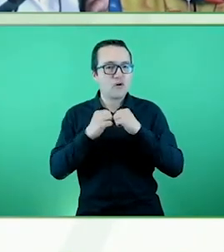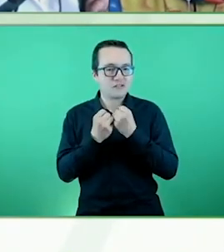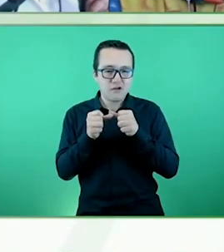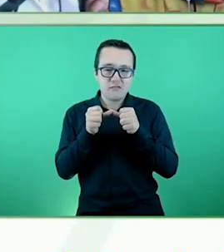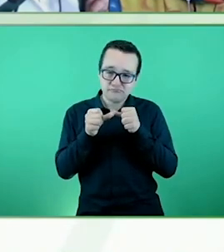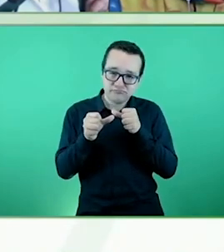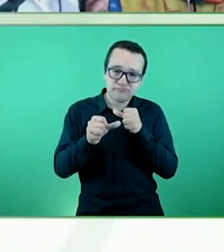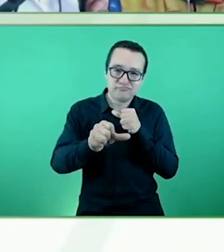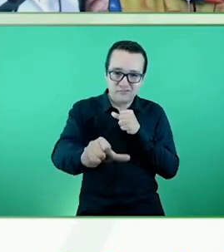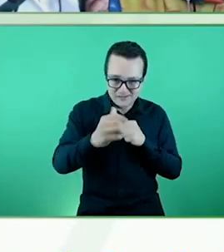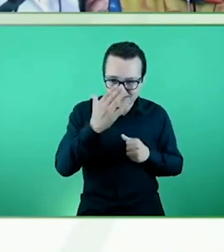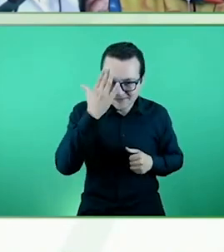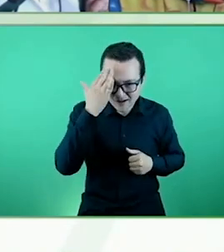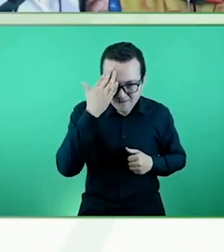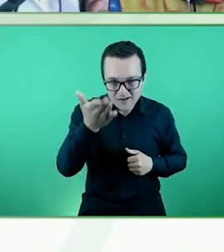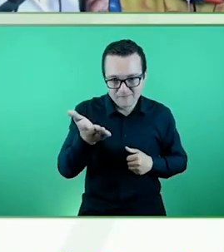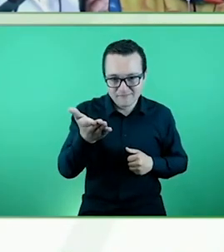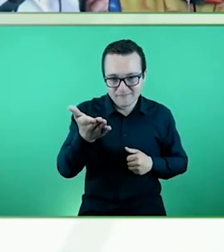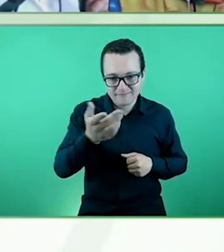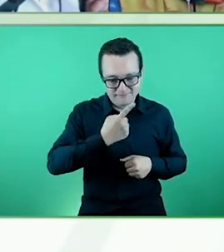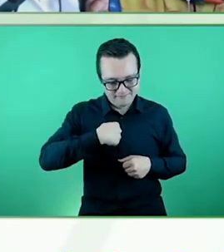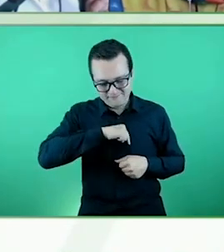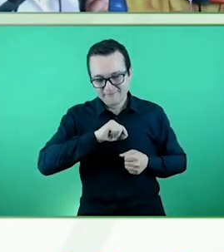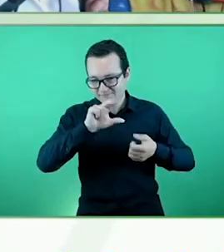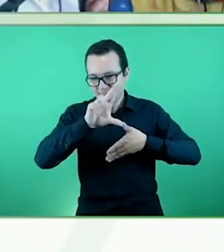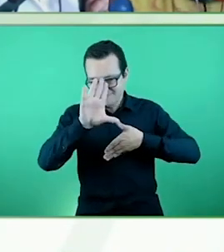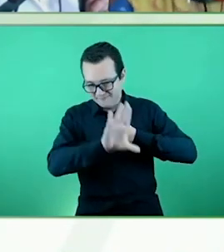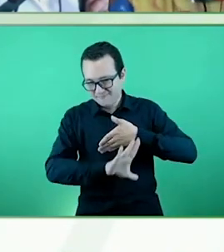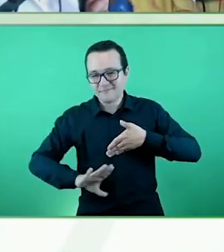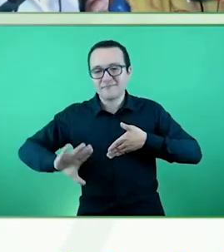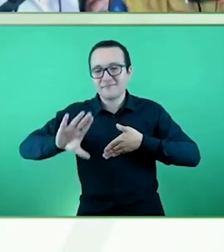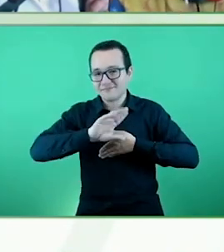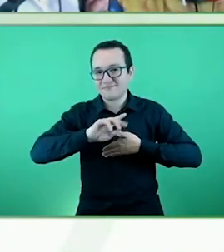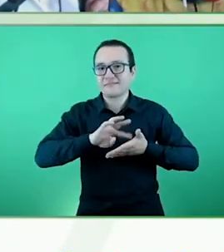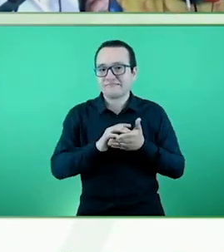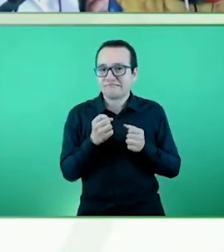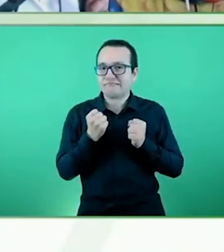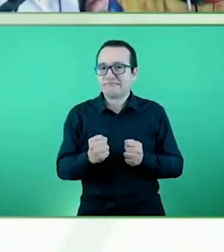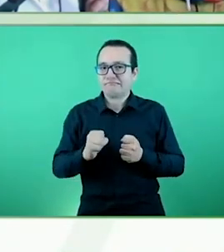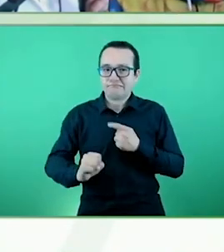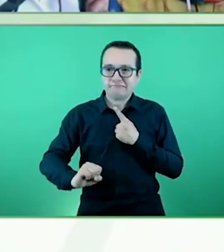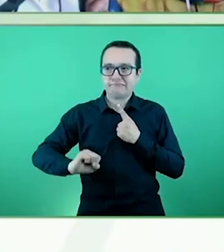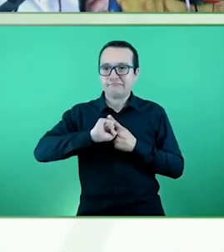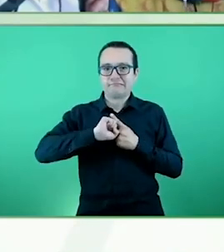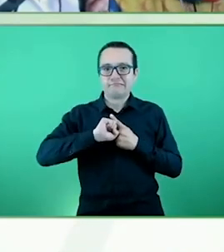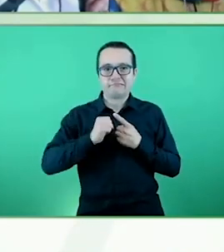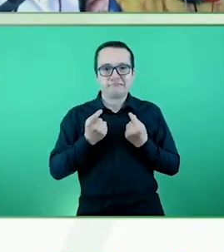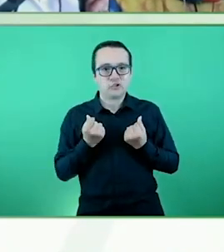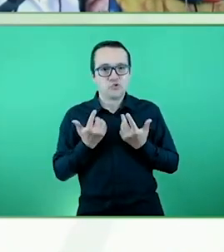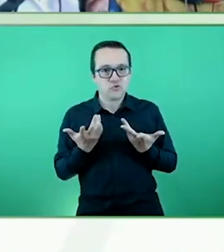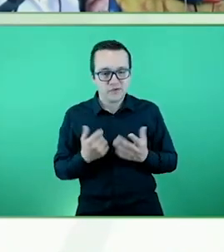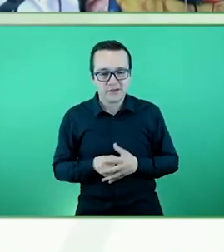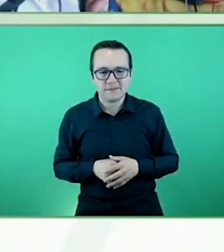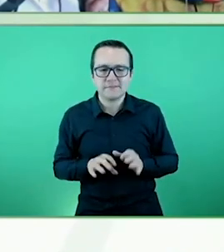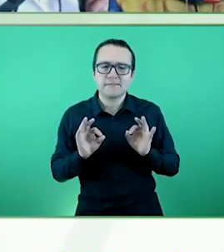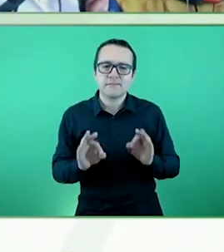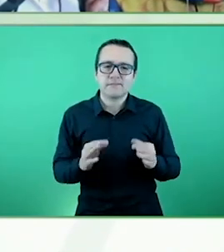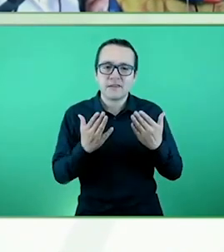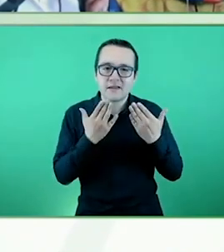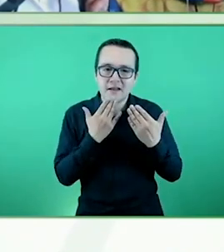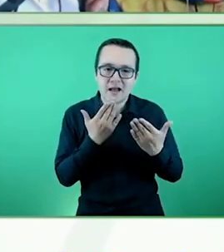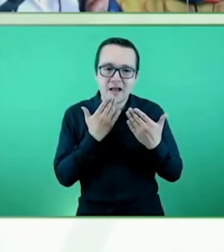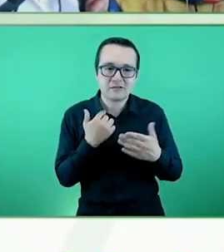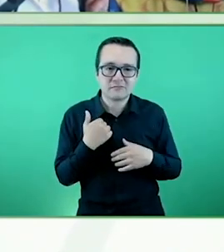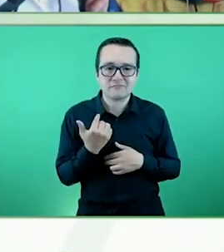para todos nuestros países en Latinoamérica, esto es un gran reto. Les doy las gracias, les debo la presentación, espero